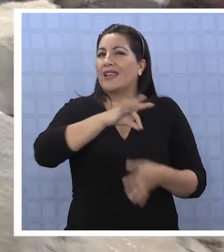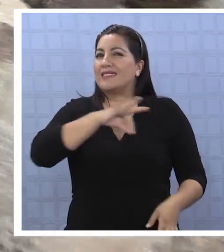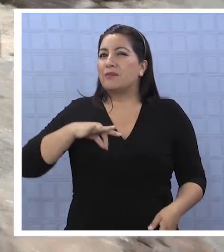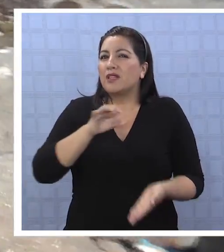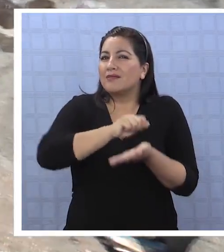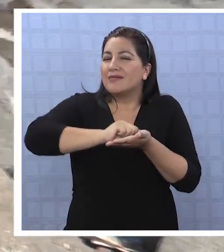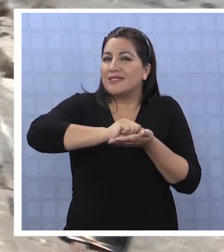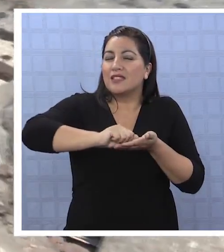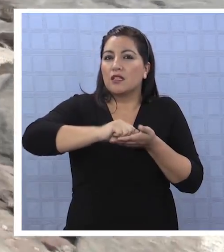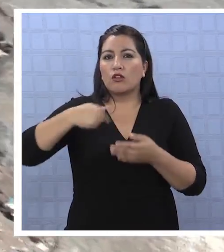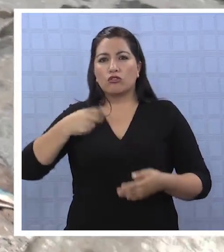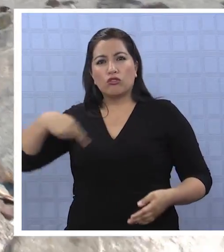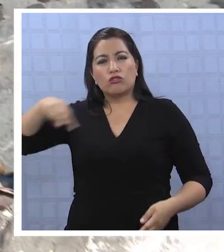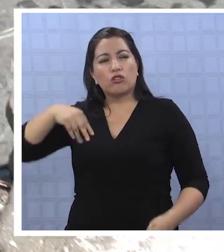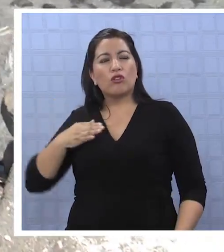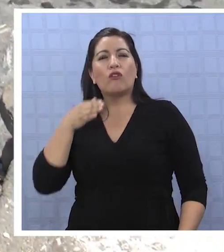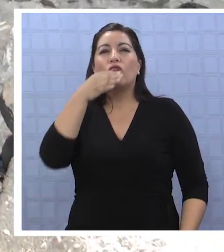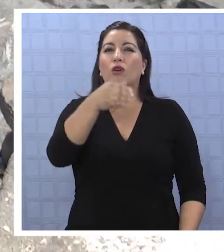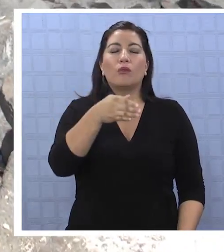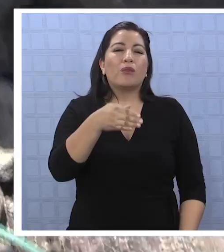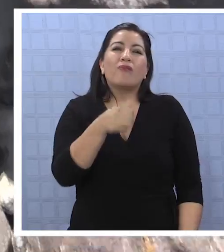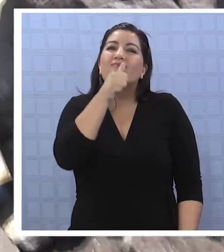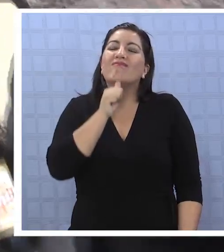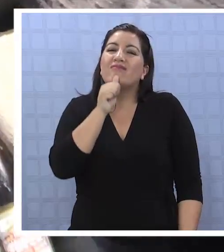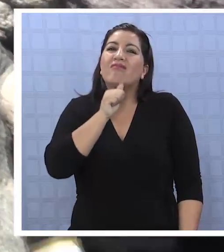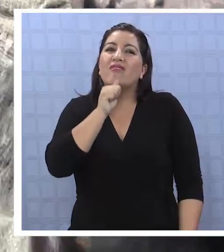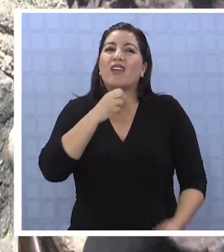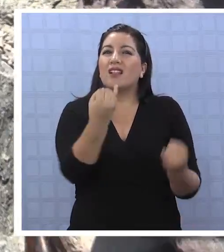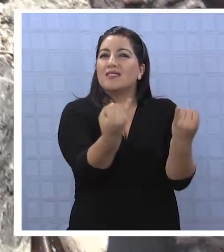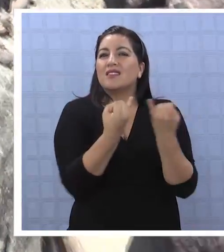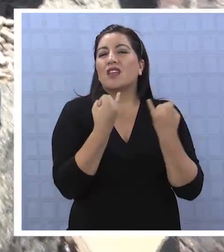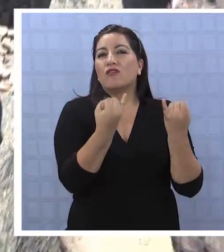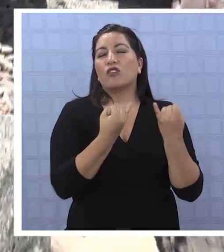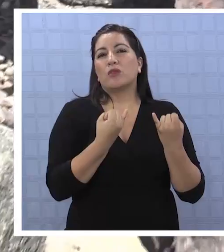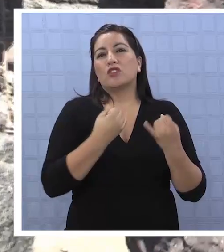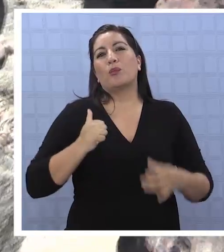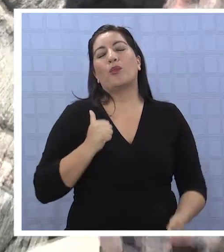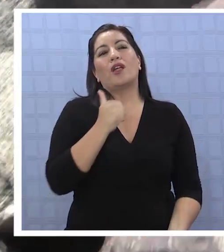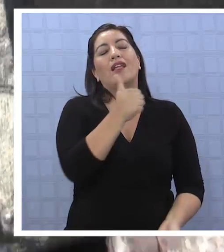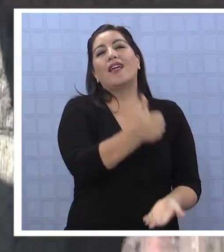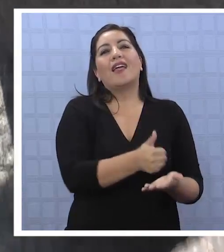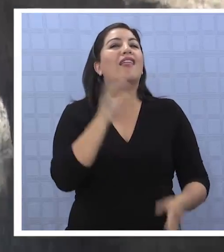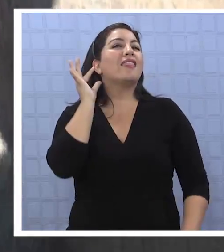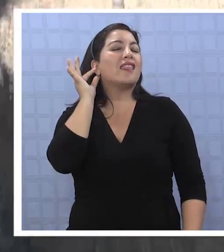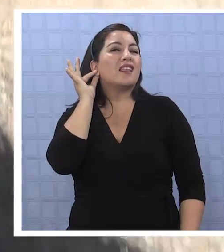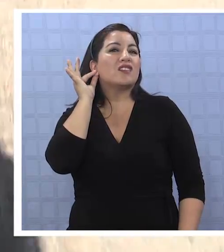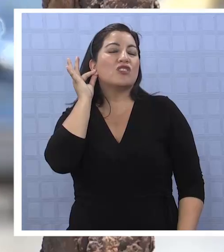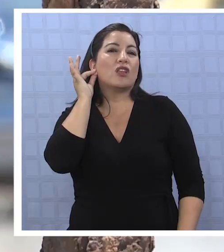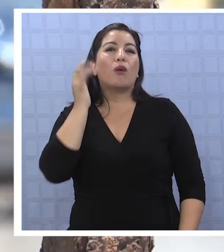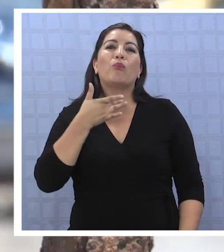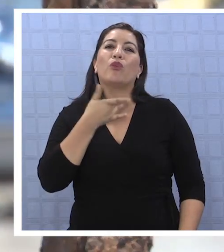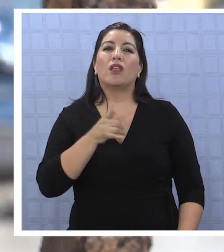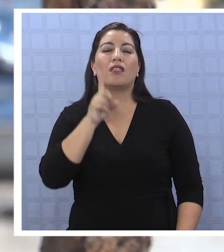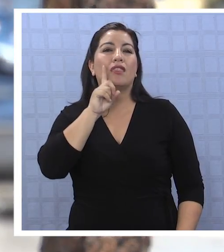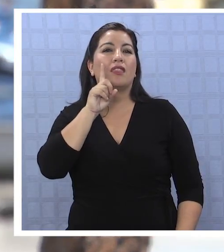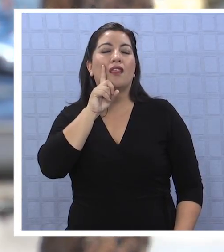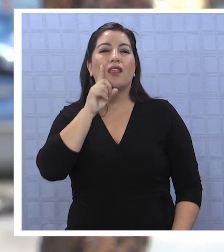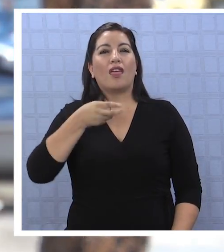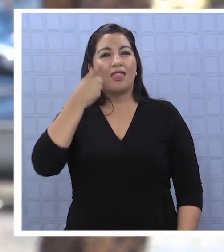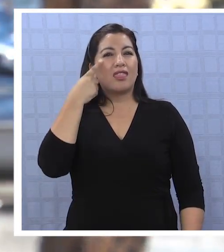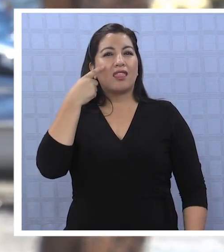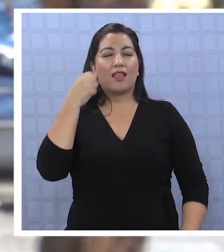Ministerio de Bienes Nacionales, pero no pudimos obtener la versión de la directora del servicio, pues esta se encontraba con días administrativos.